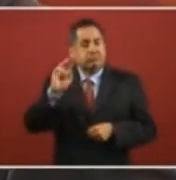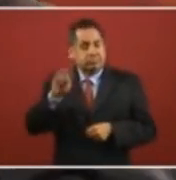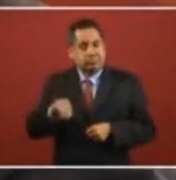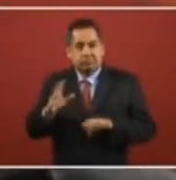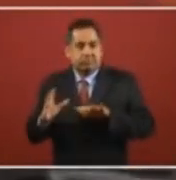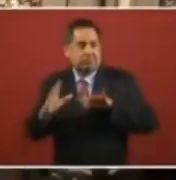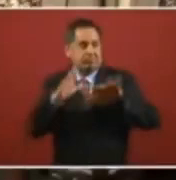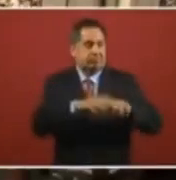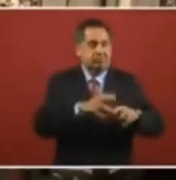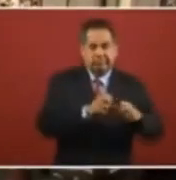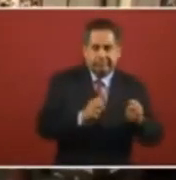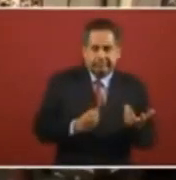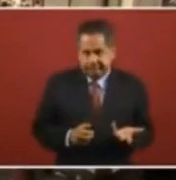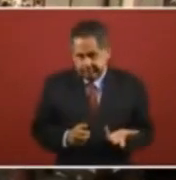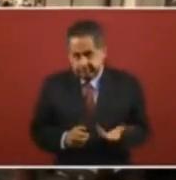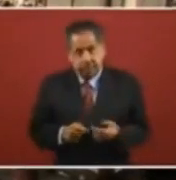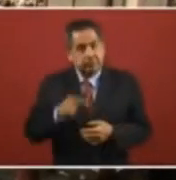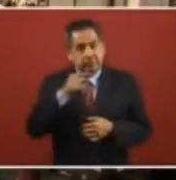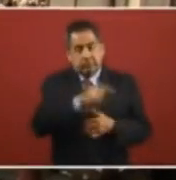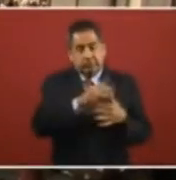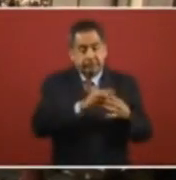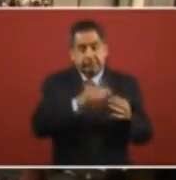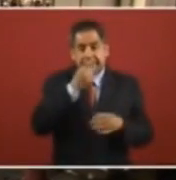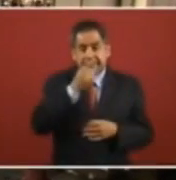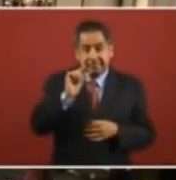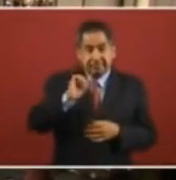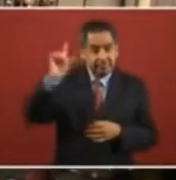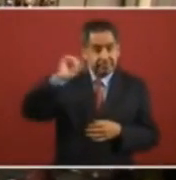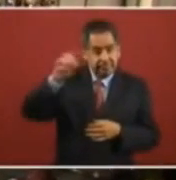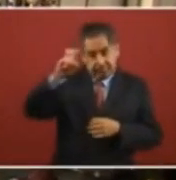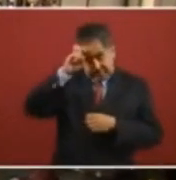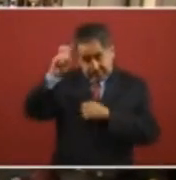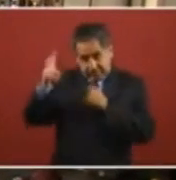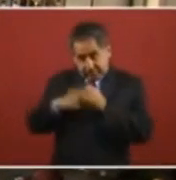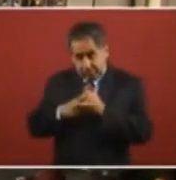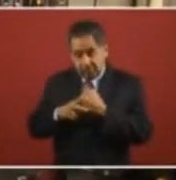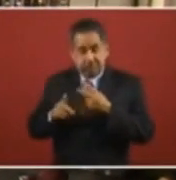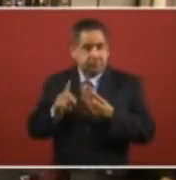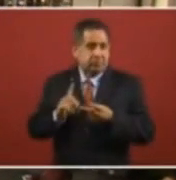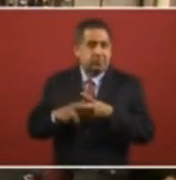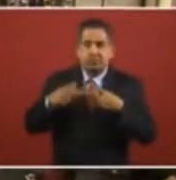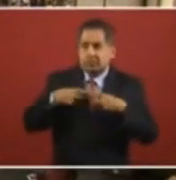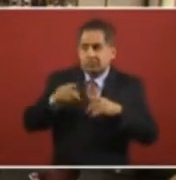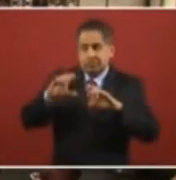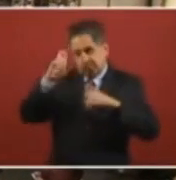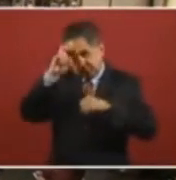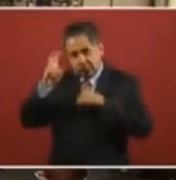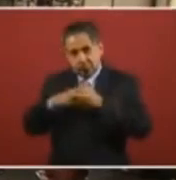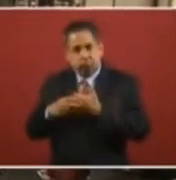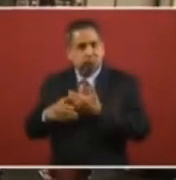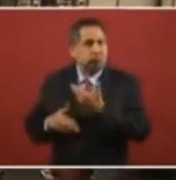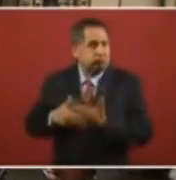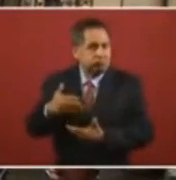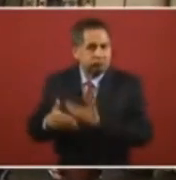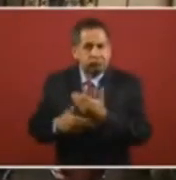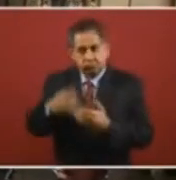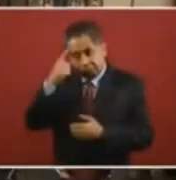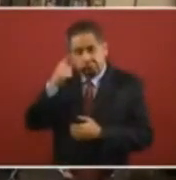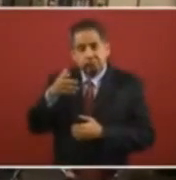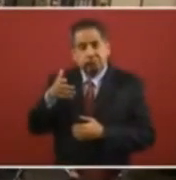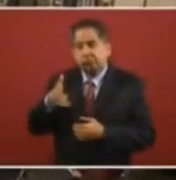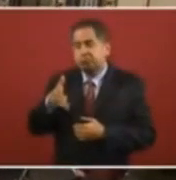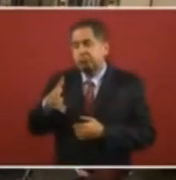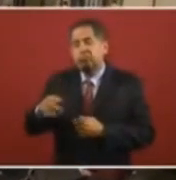Y entonces señala que las autoridades de la Unión Europea y las élites europeas están acelerando ese proceso para que en una